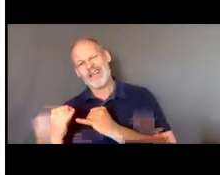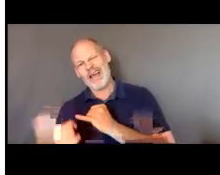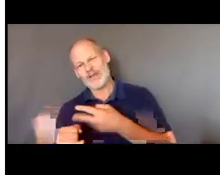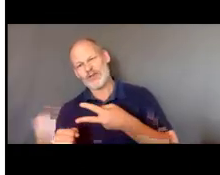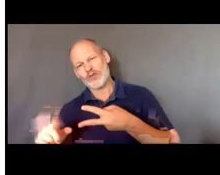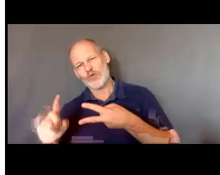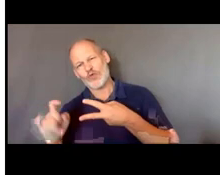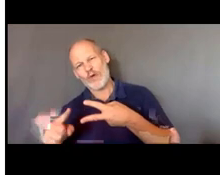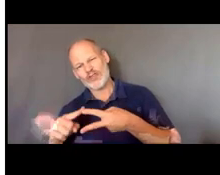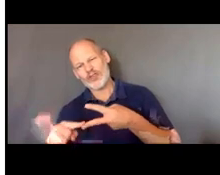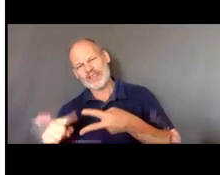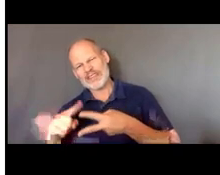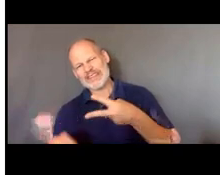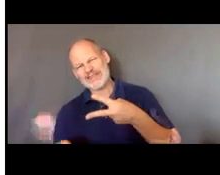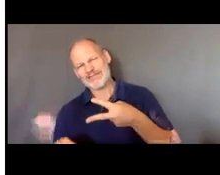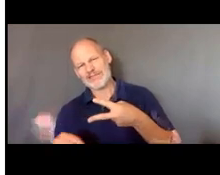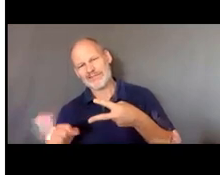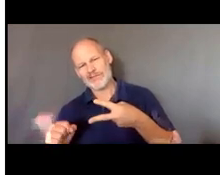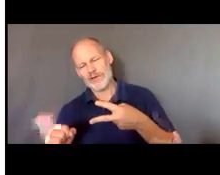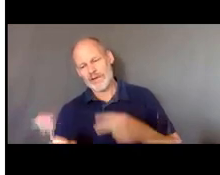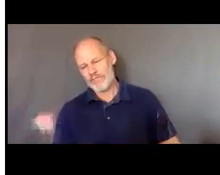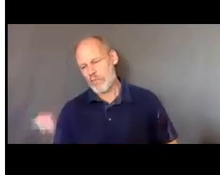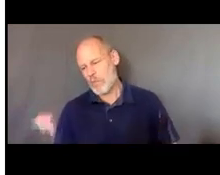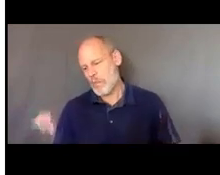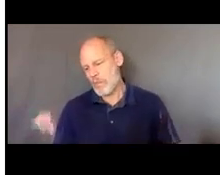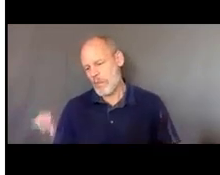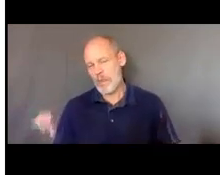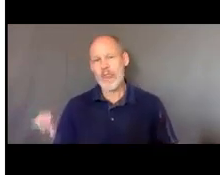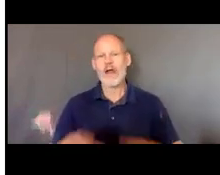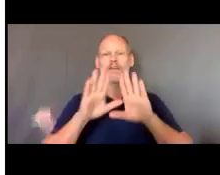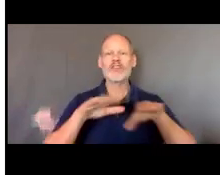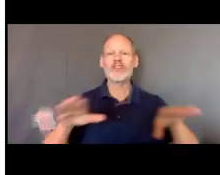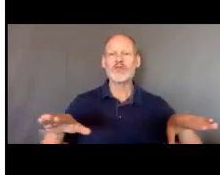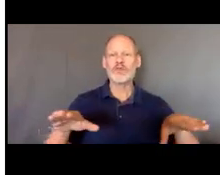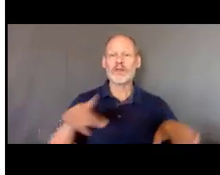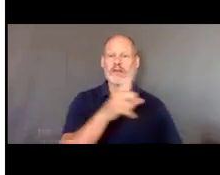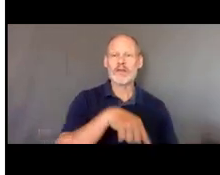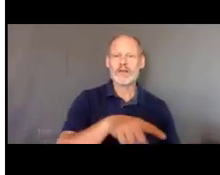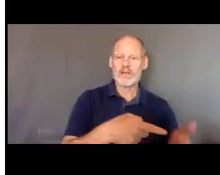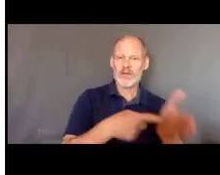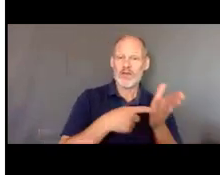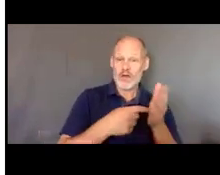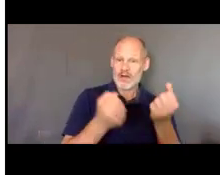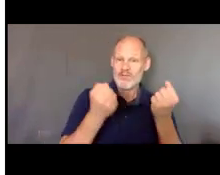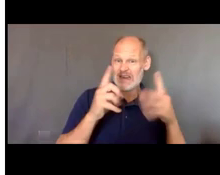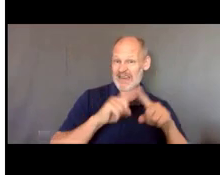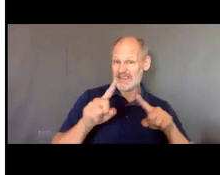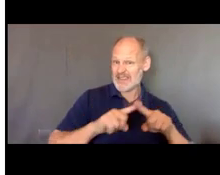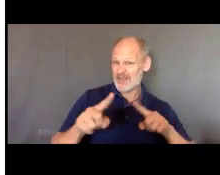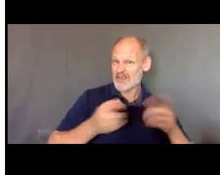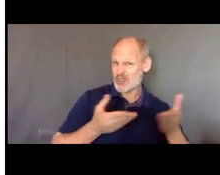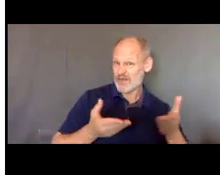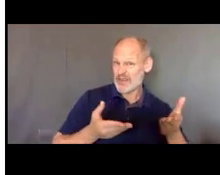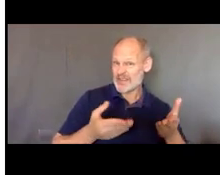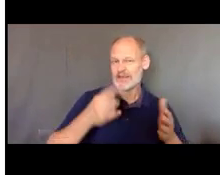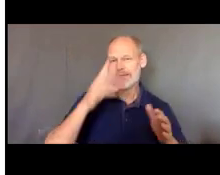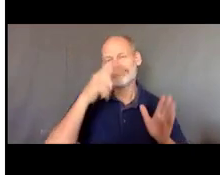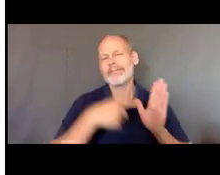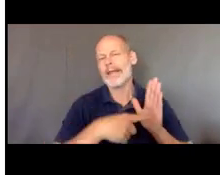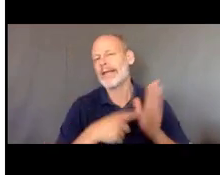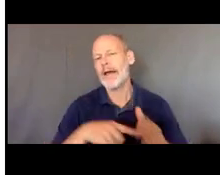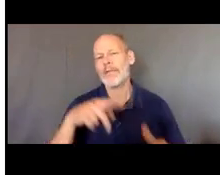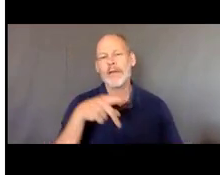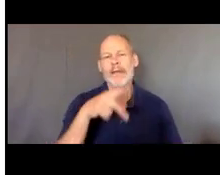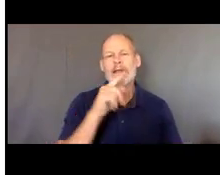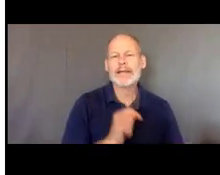saben dos preguntas rapidísimo para los niños que requieren muchos servicios como terapia ocupacional